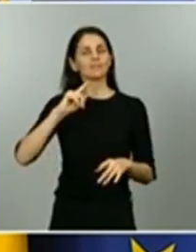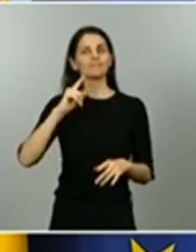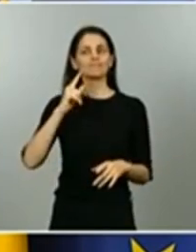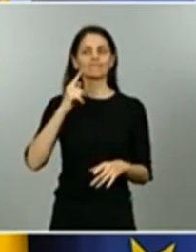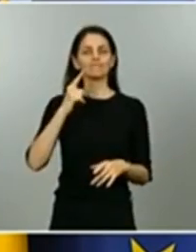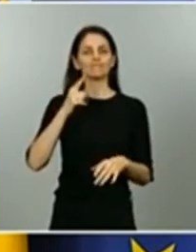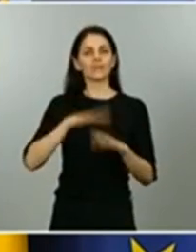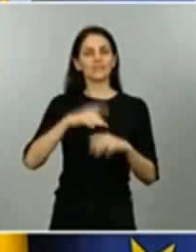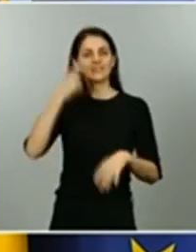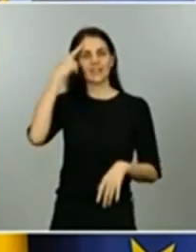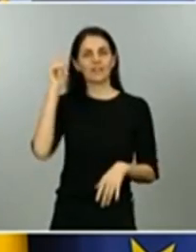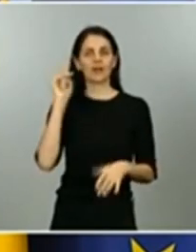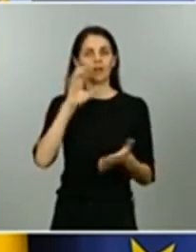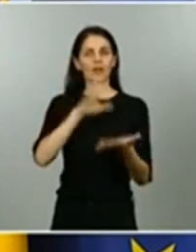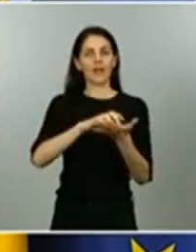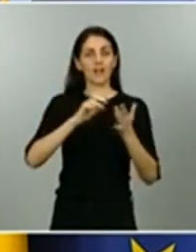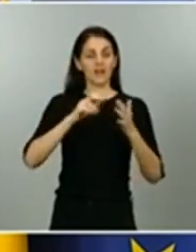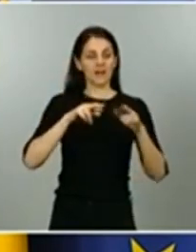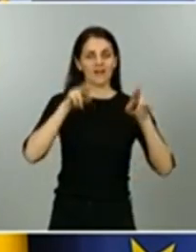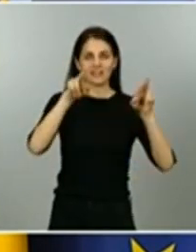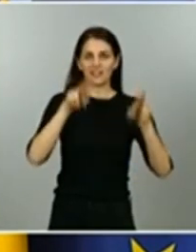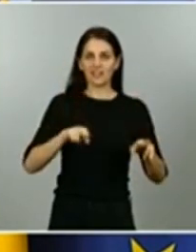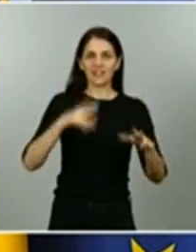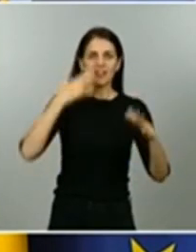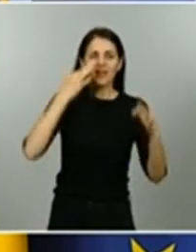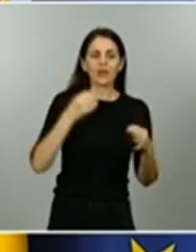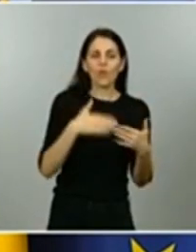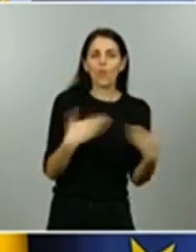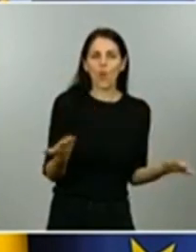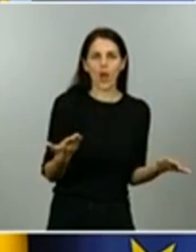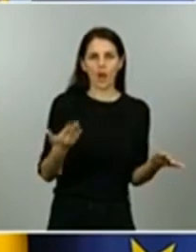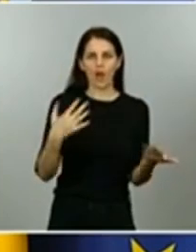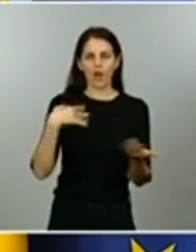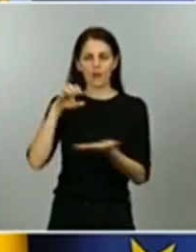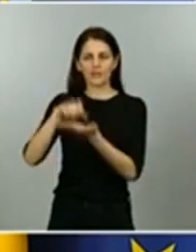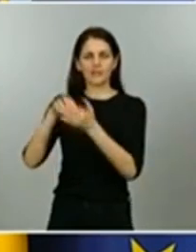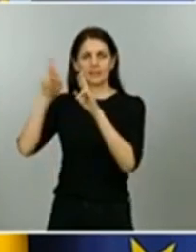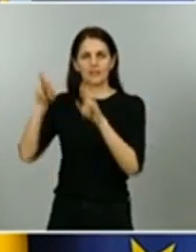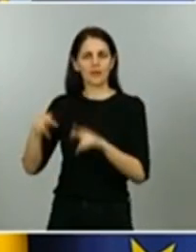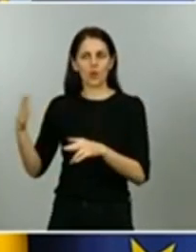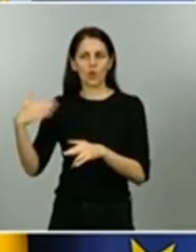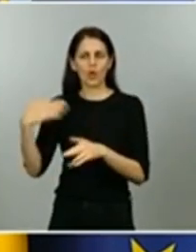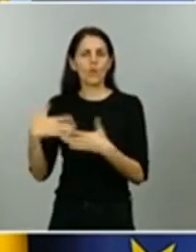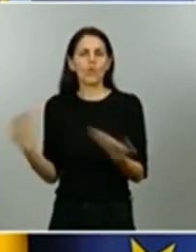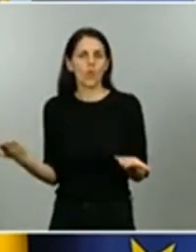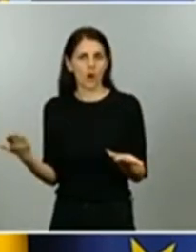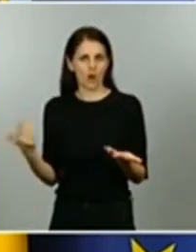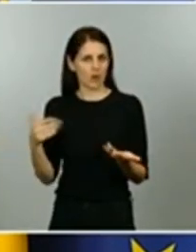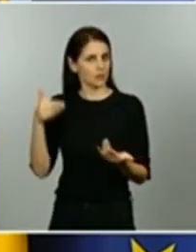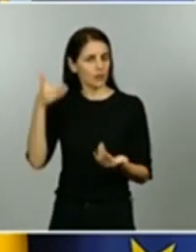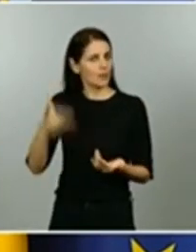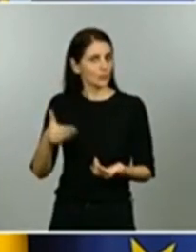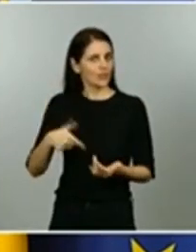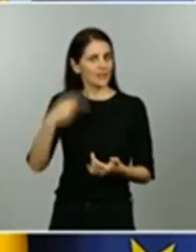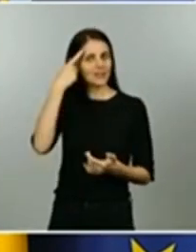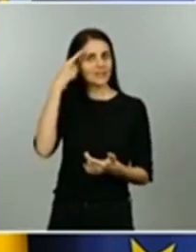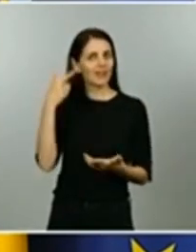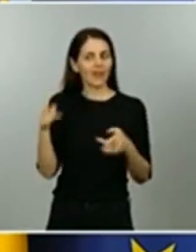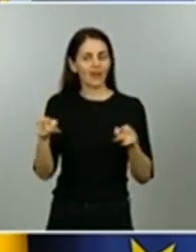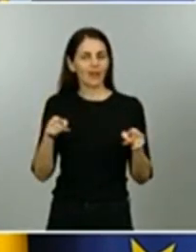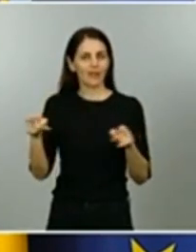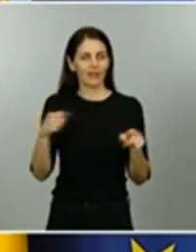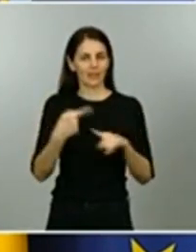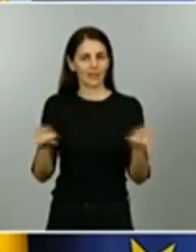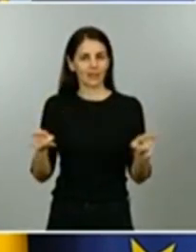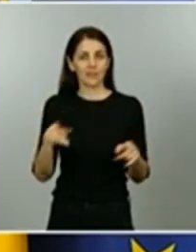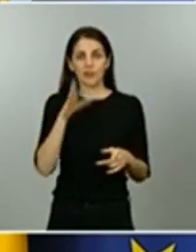de las que no lo son para proteger aquellas que no tienen un virus dentro de su entre su